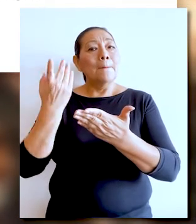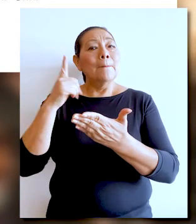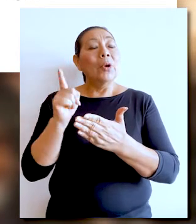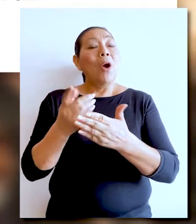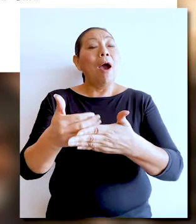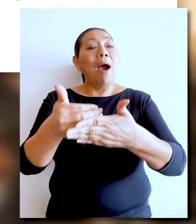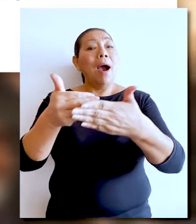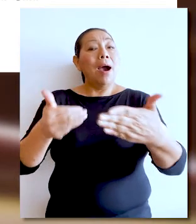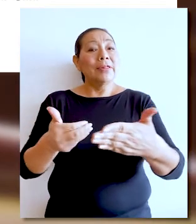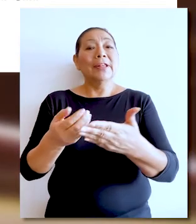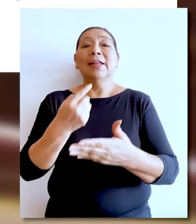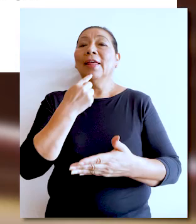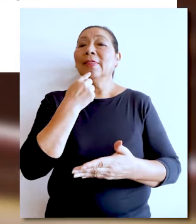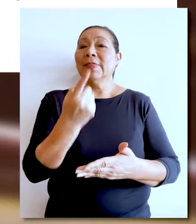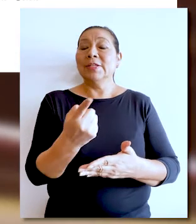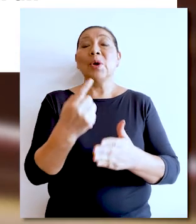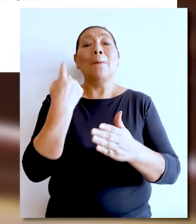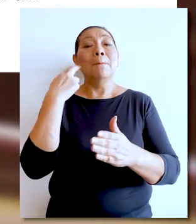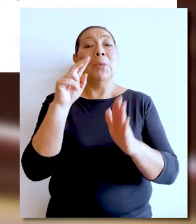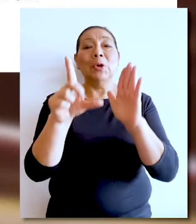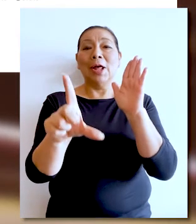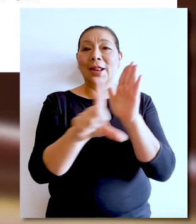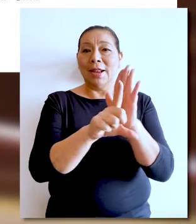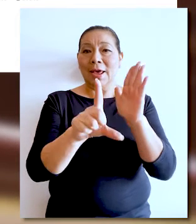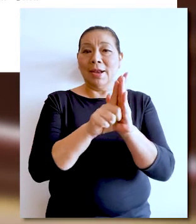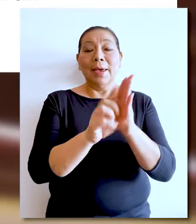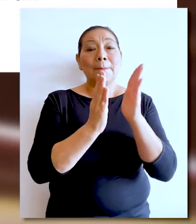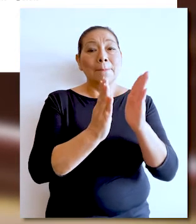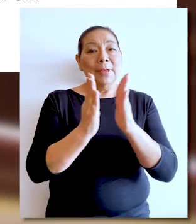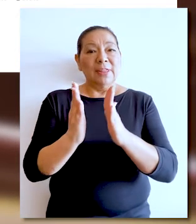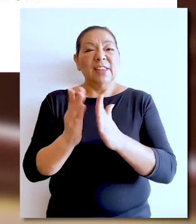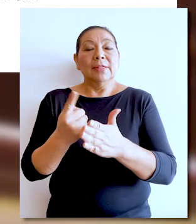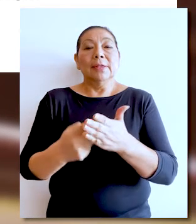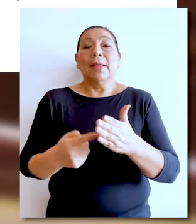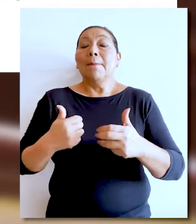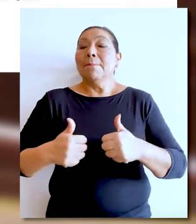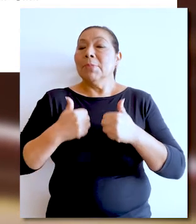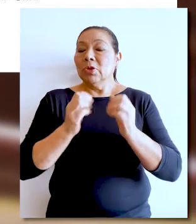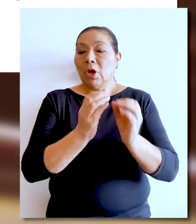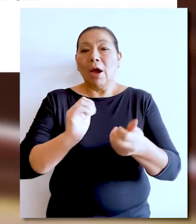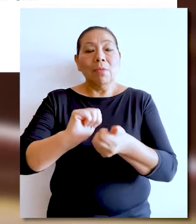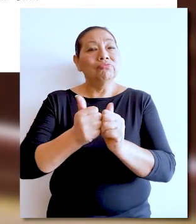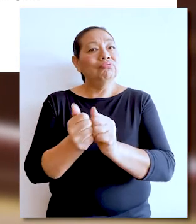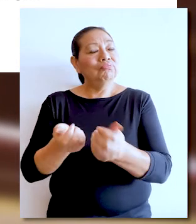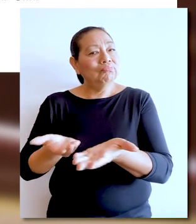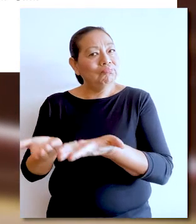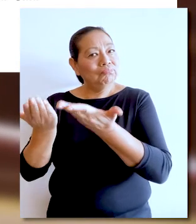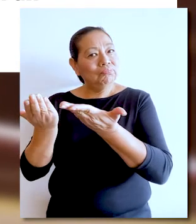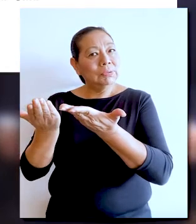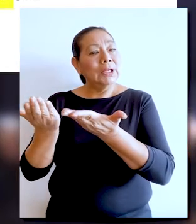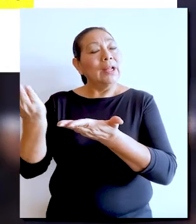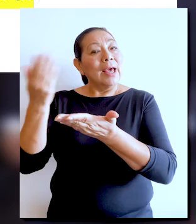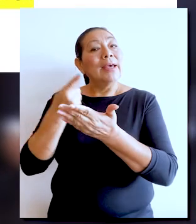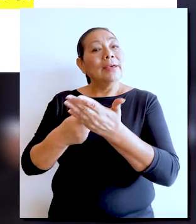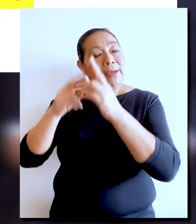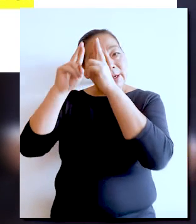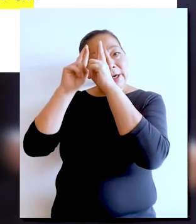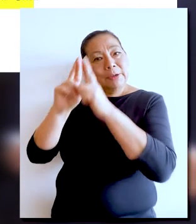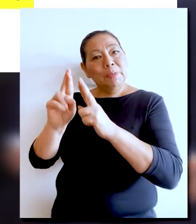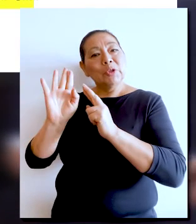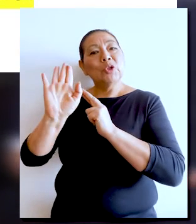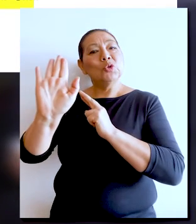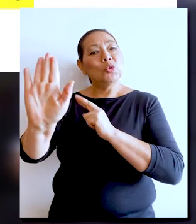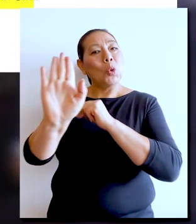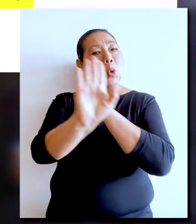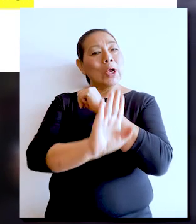exclusivamente a causas previamente establecidas por la ley, adoptada mediante decisión debidamente motivada y en un proceso